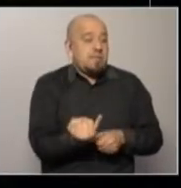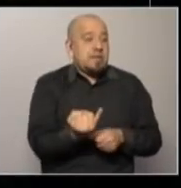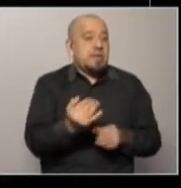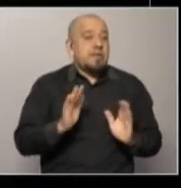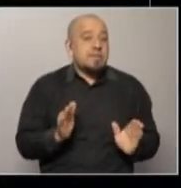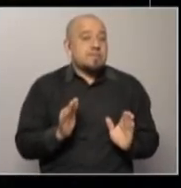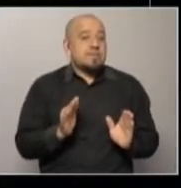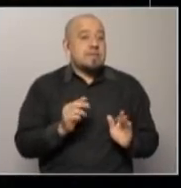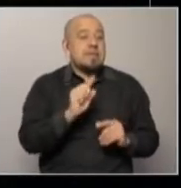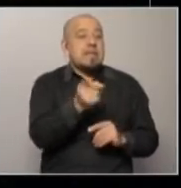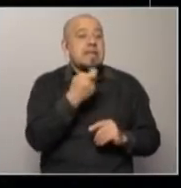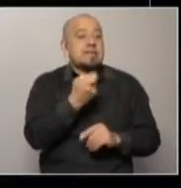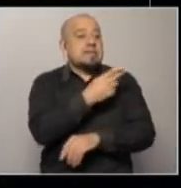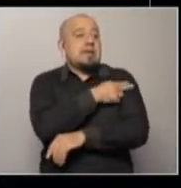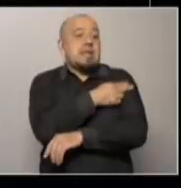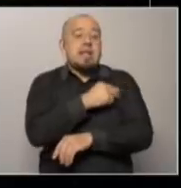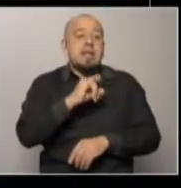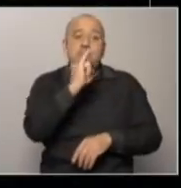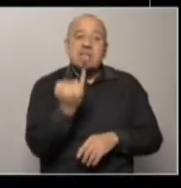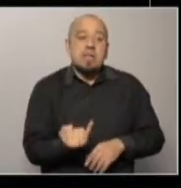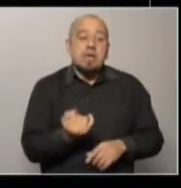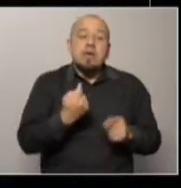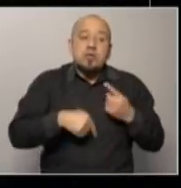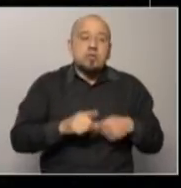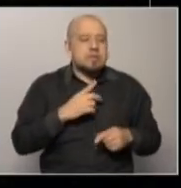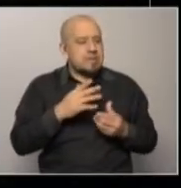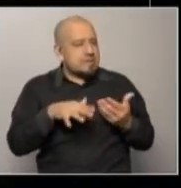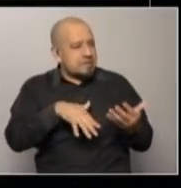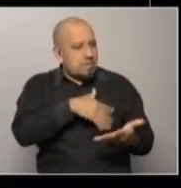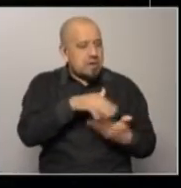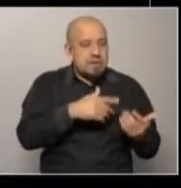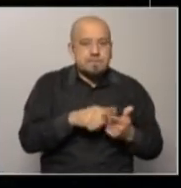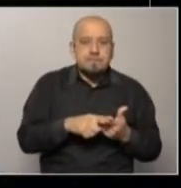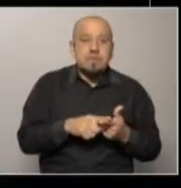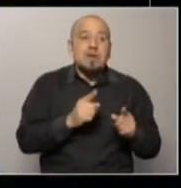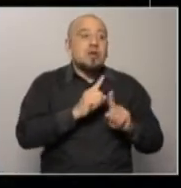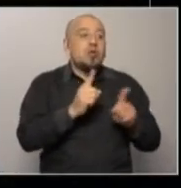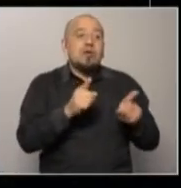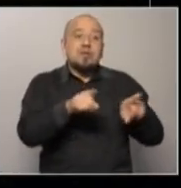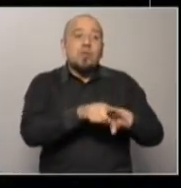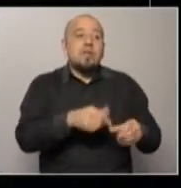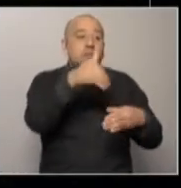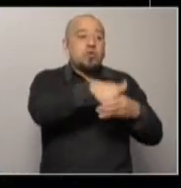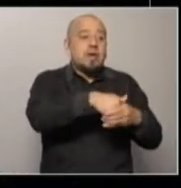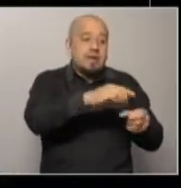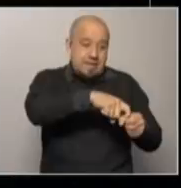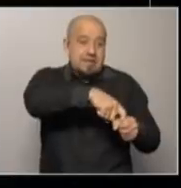general Manini Ríos. Entonces, las cosas se mezclan. No es lo mismo votar el desafuero